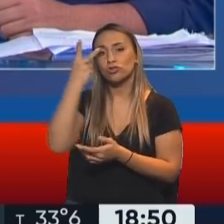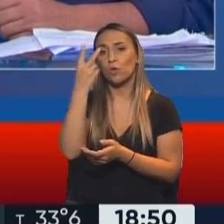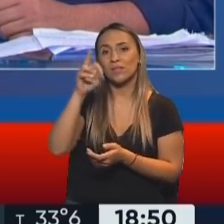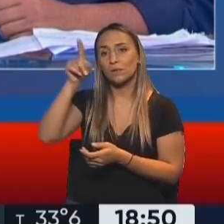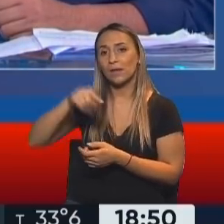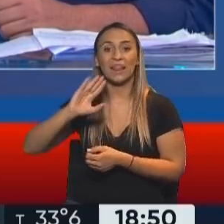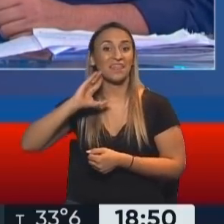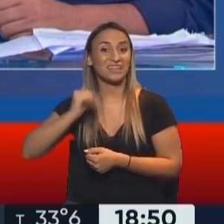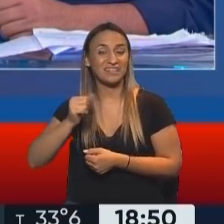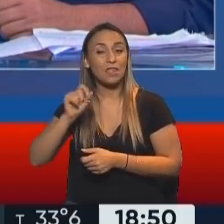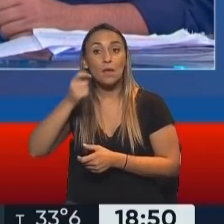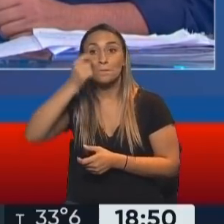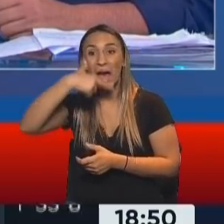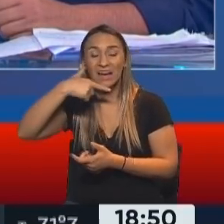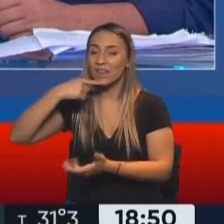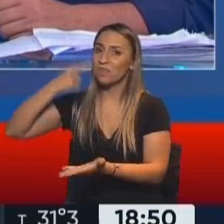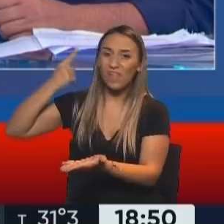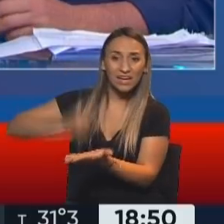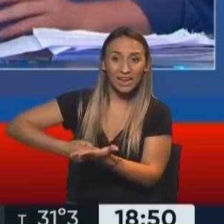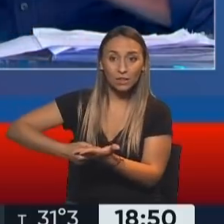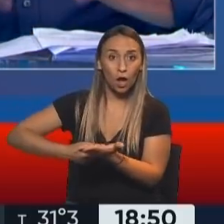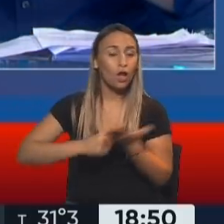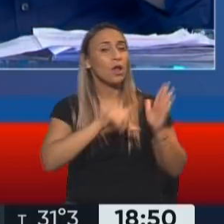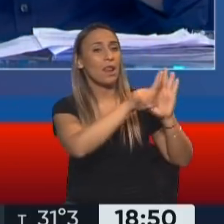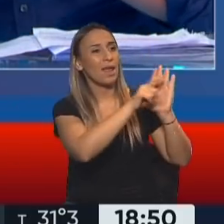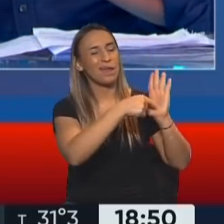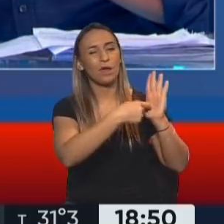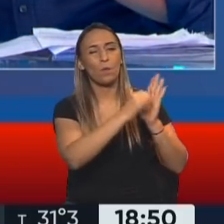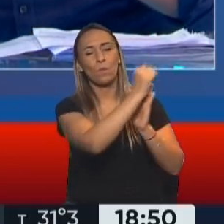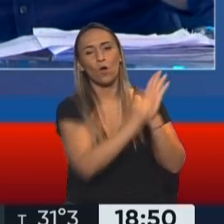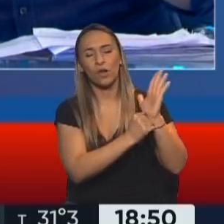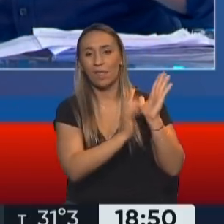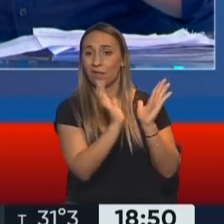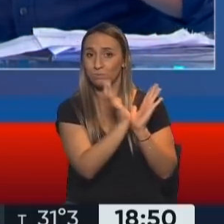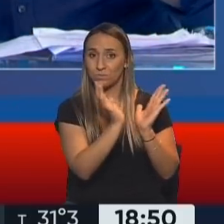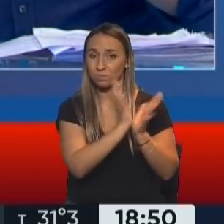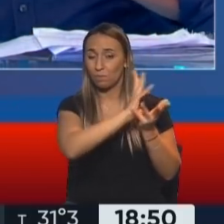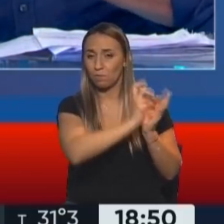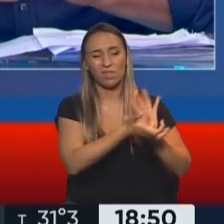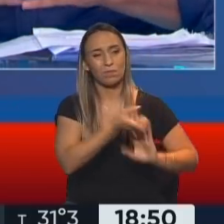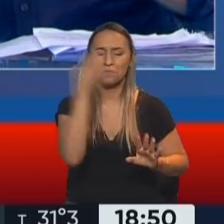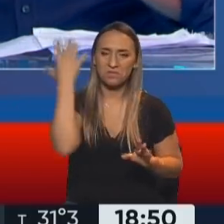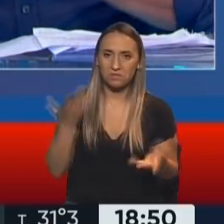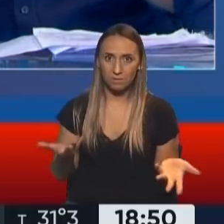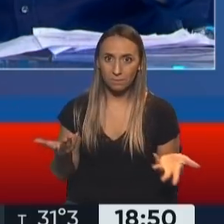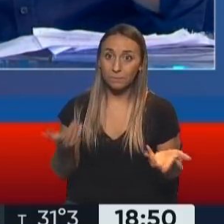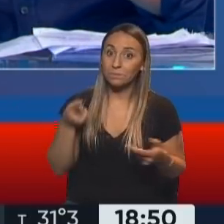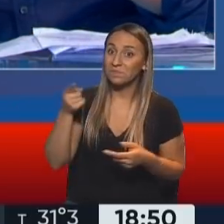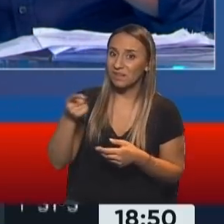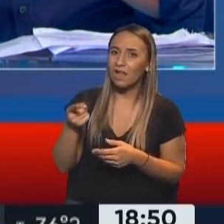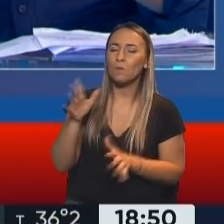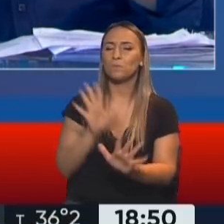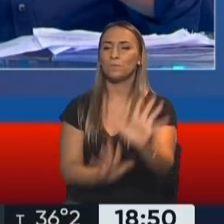de Mauricio Macri. Por decreto desguasó una ley. ¿Quién fue el que le armó la argamasa